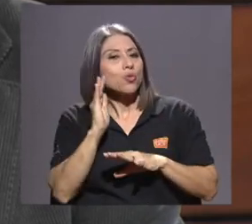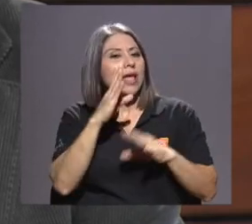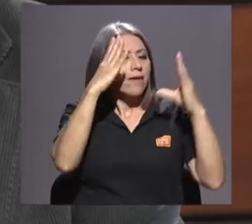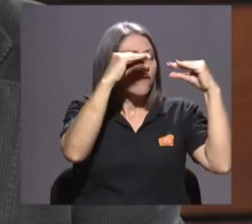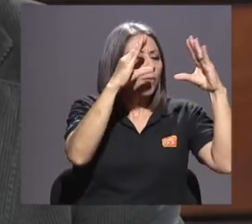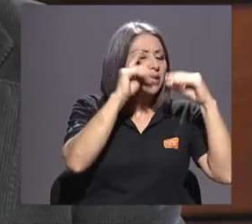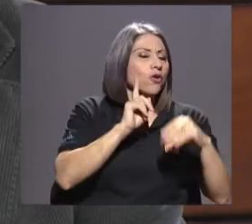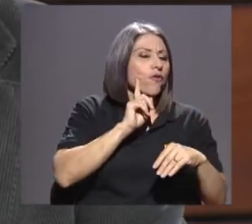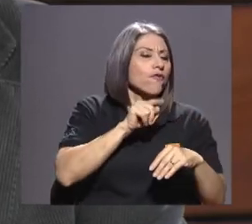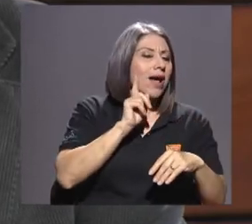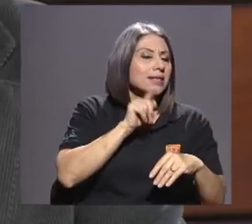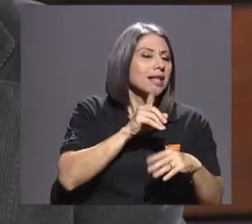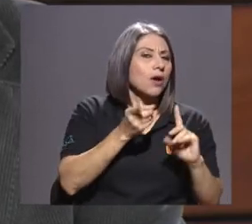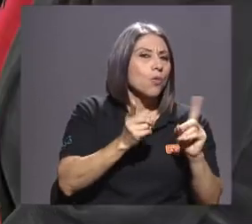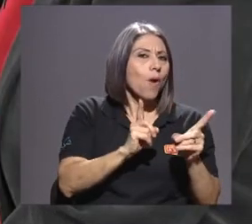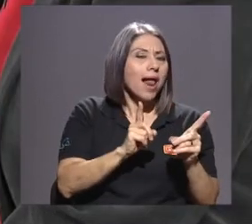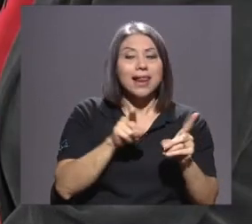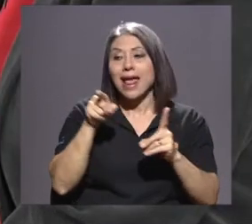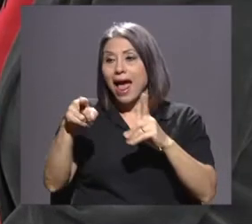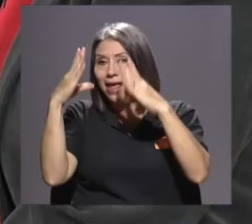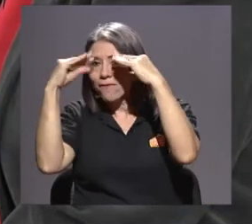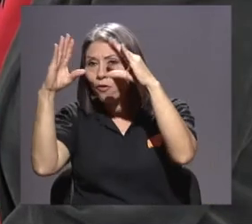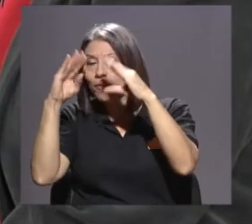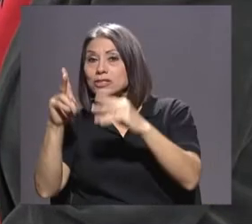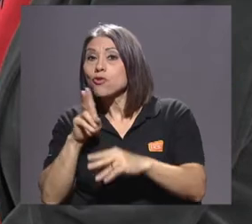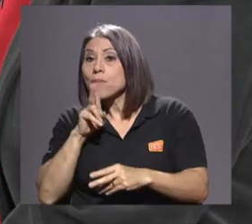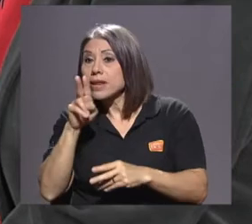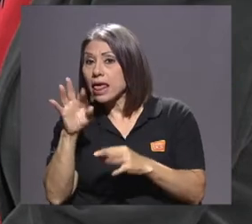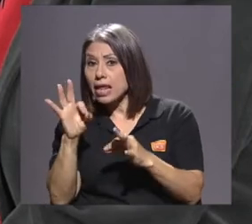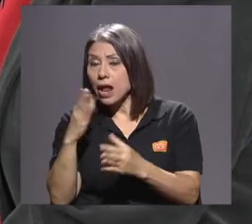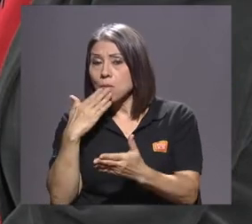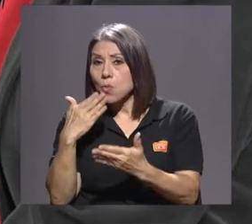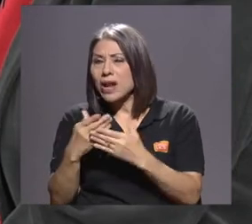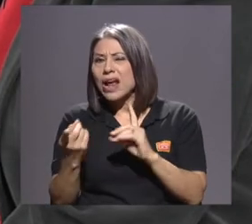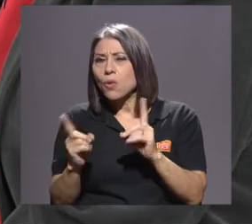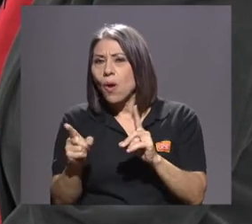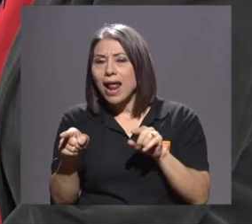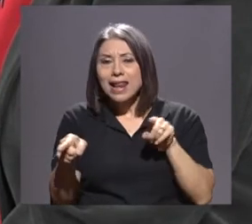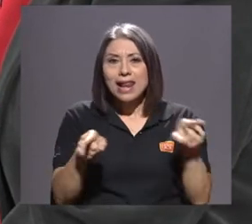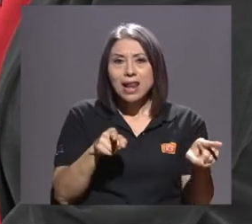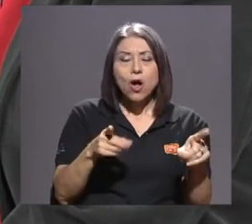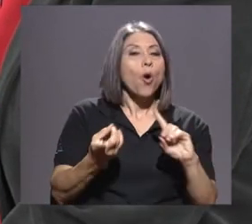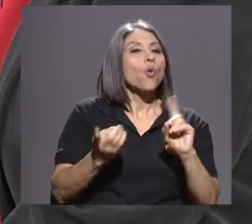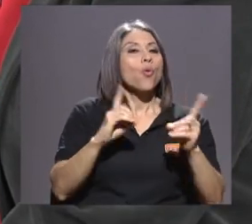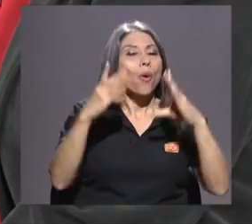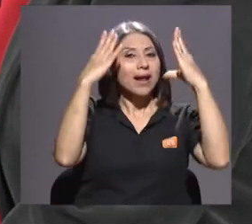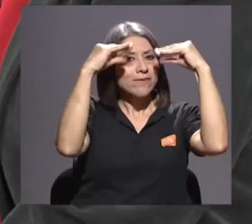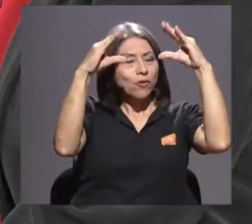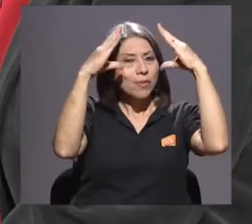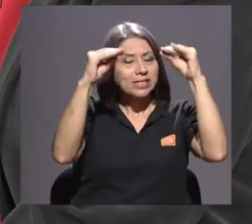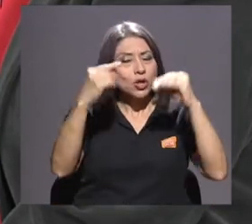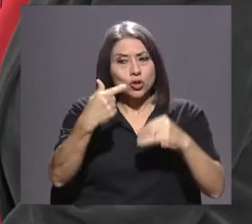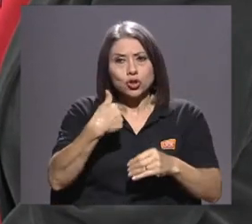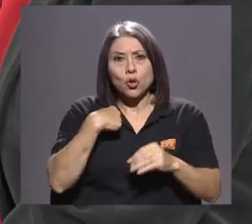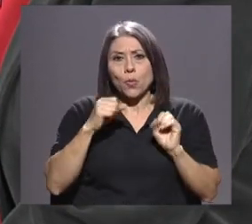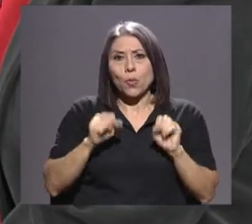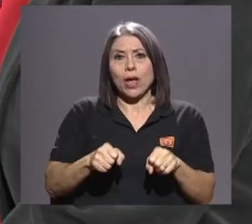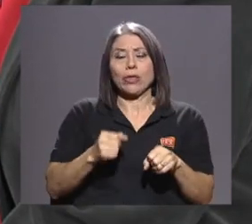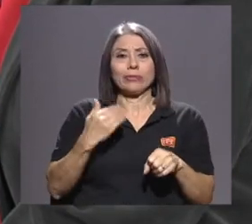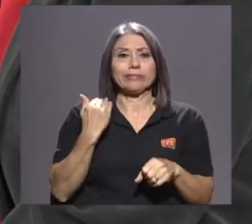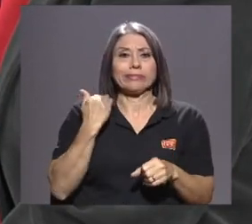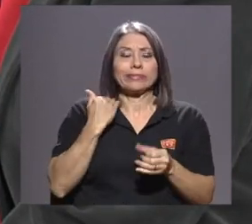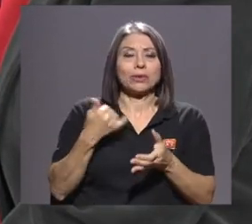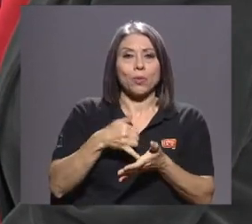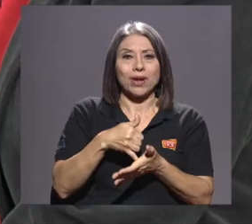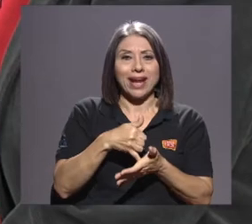es para mí buena y qué información me pone en situaciones vulnerables. Y ahí fue donde